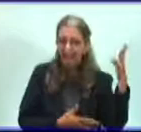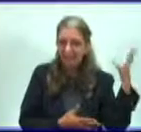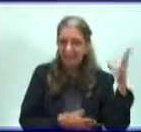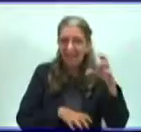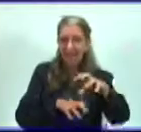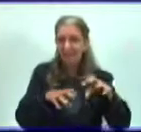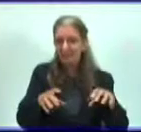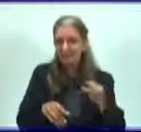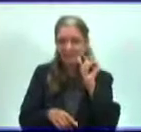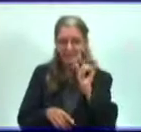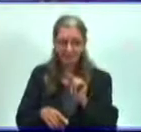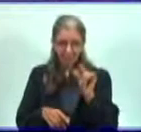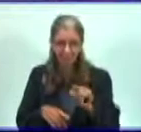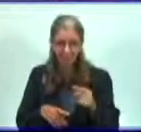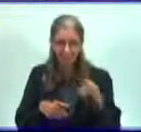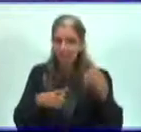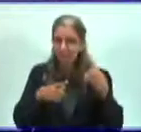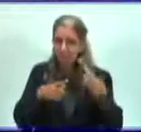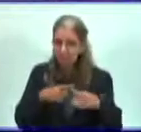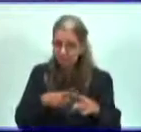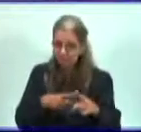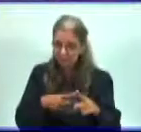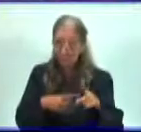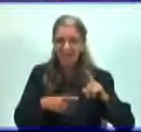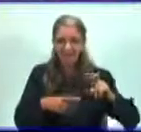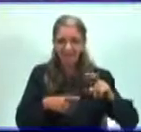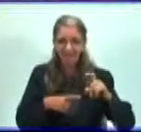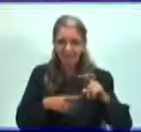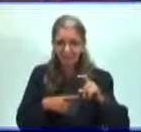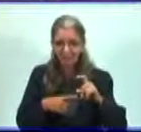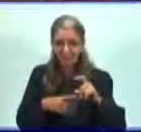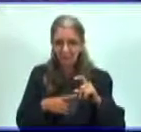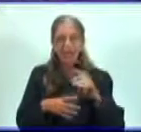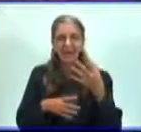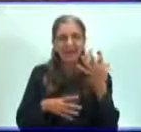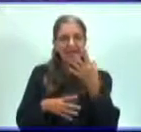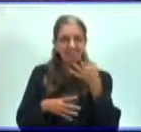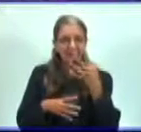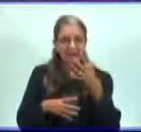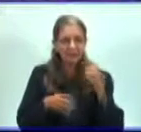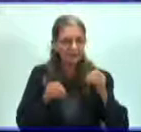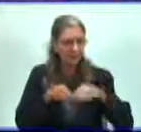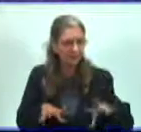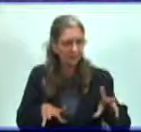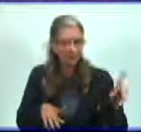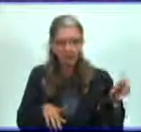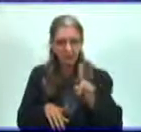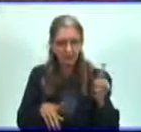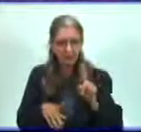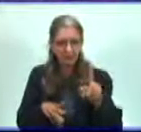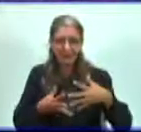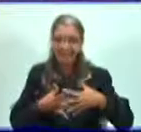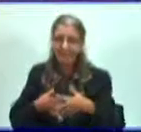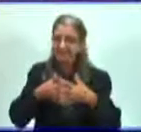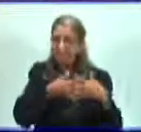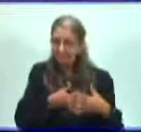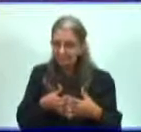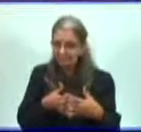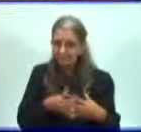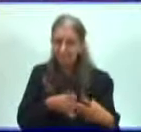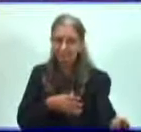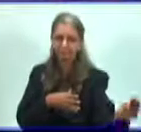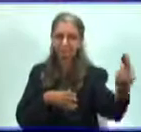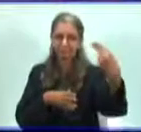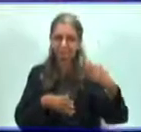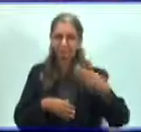país. En este ejercicio de recuperación de la información, ahí aparece en